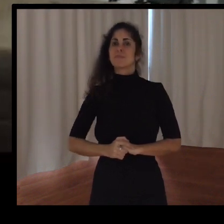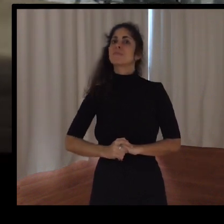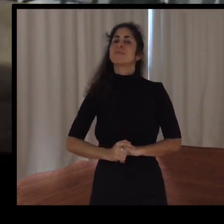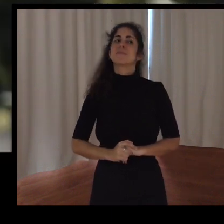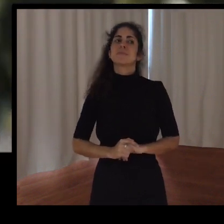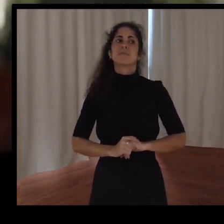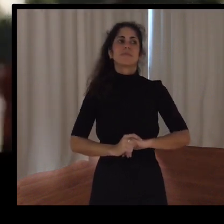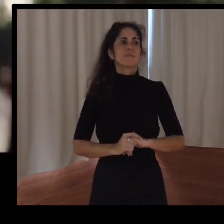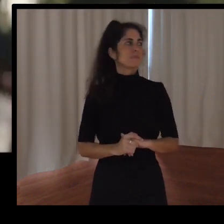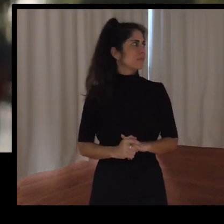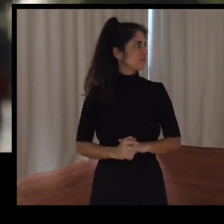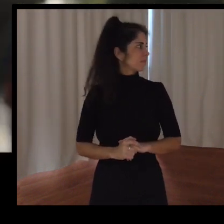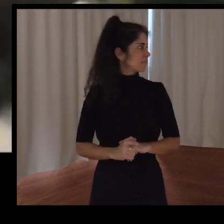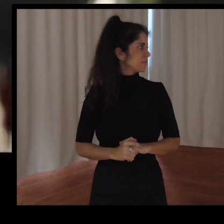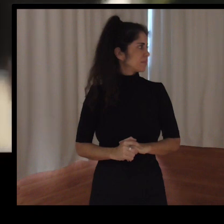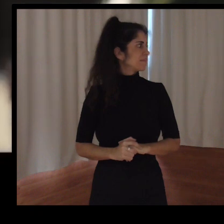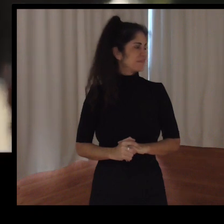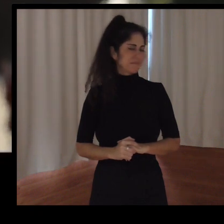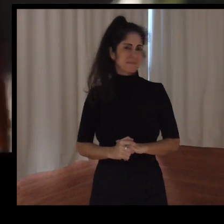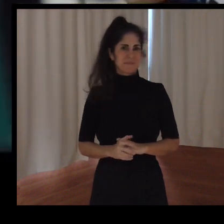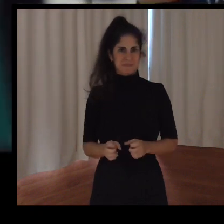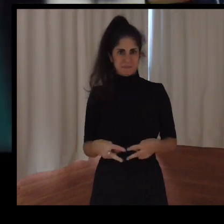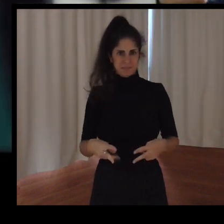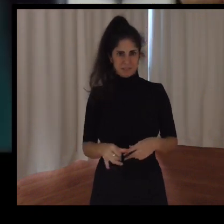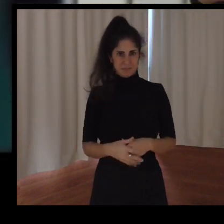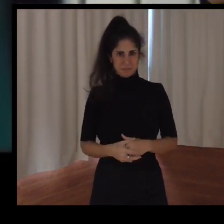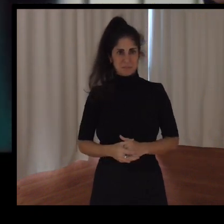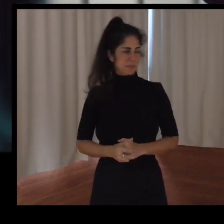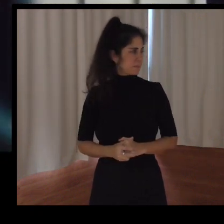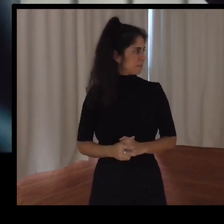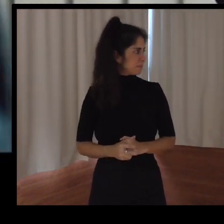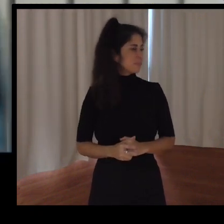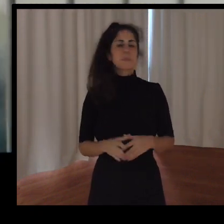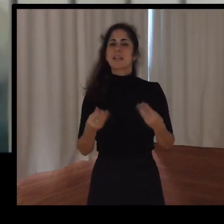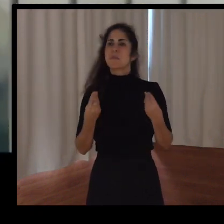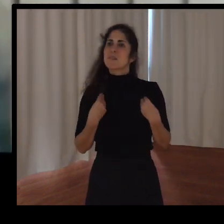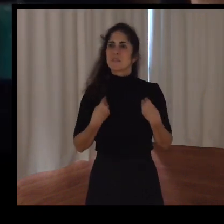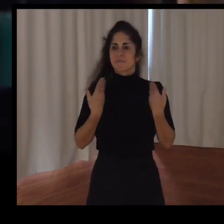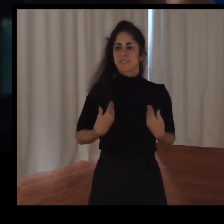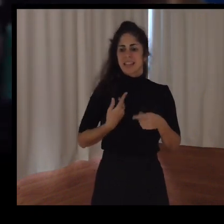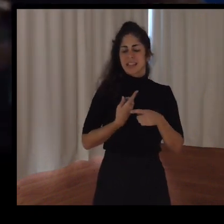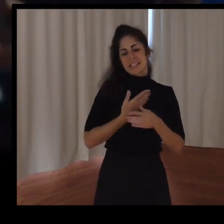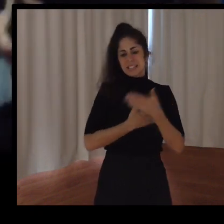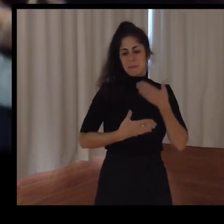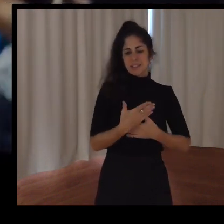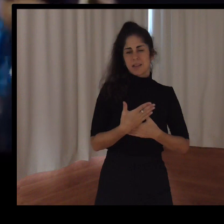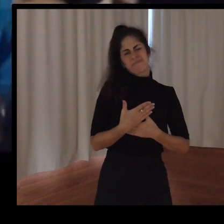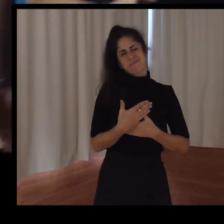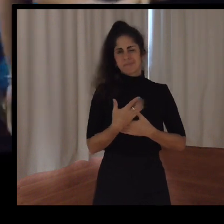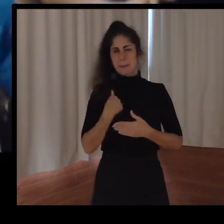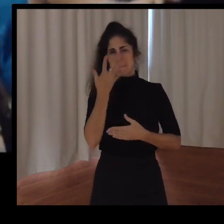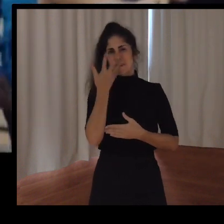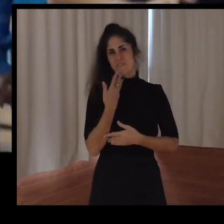Vivir con una discapacidad o diferencia, como me gusta a mí decirlo, puede parecer un